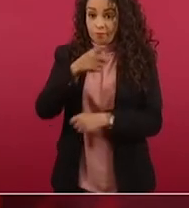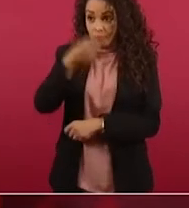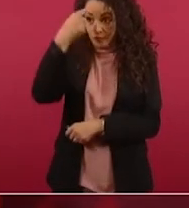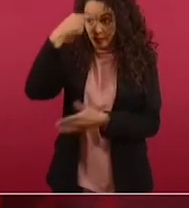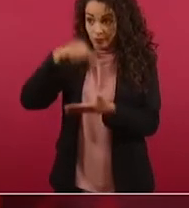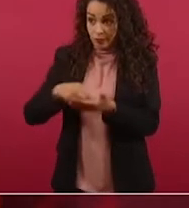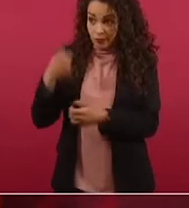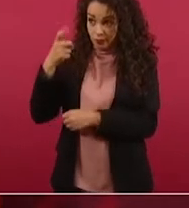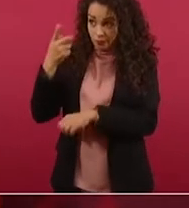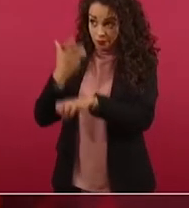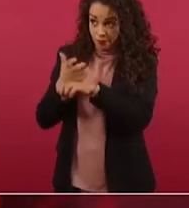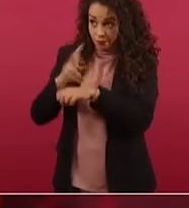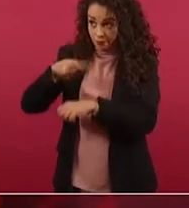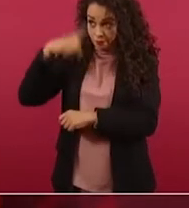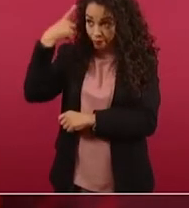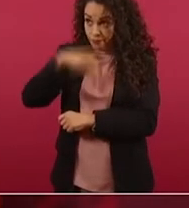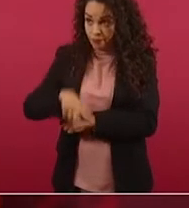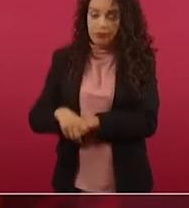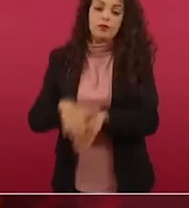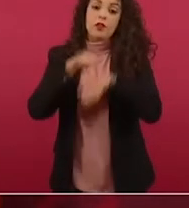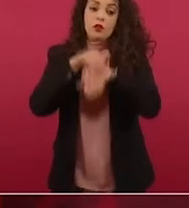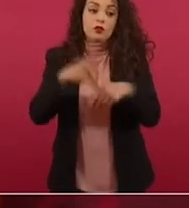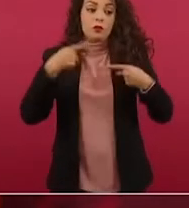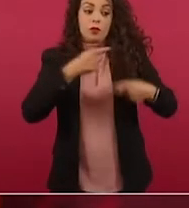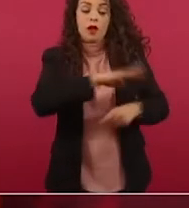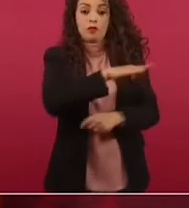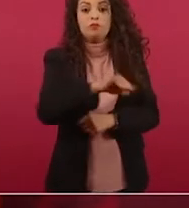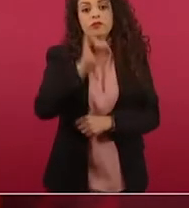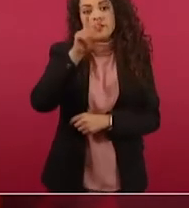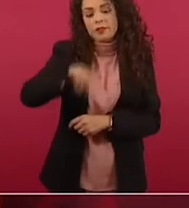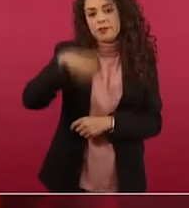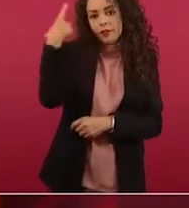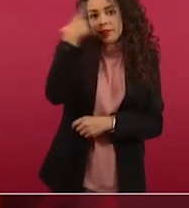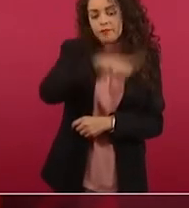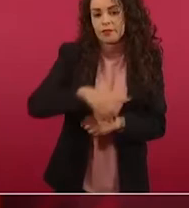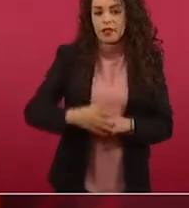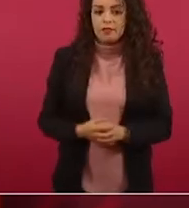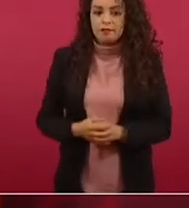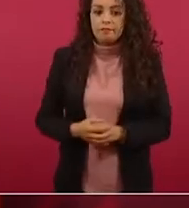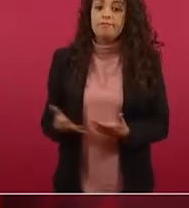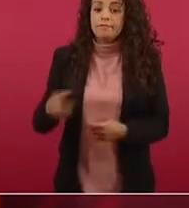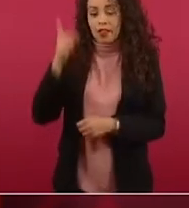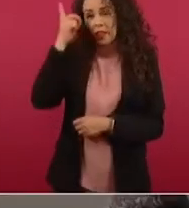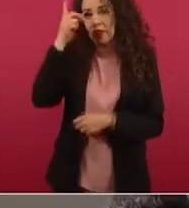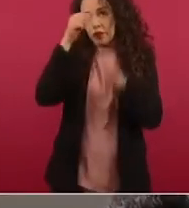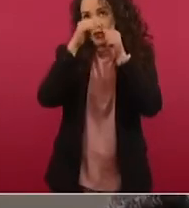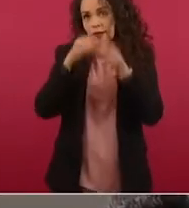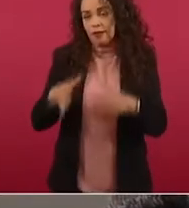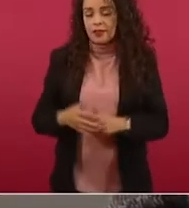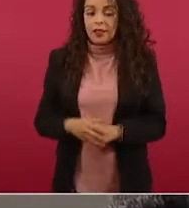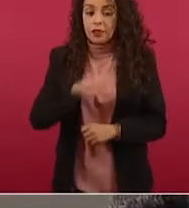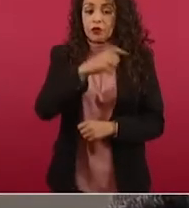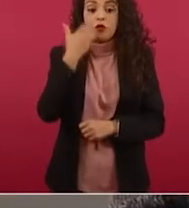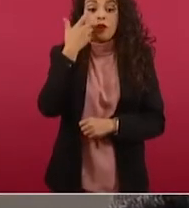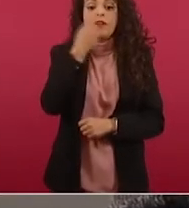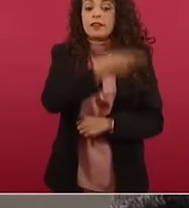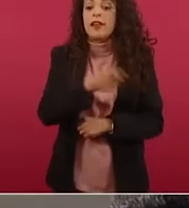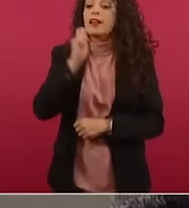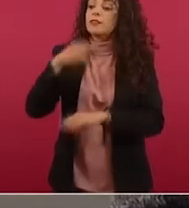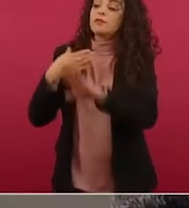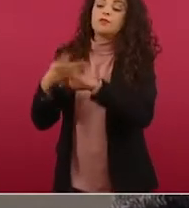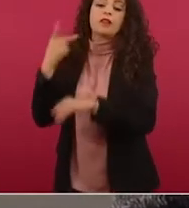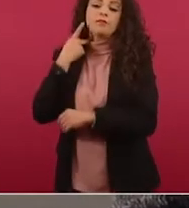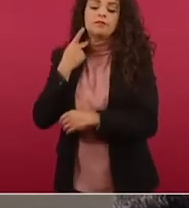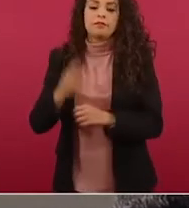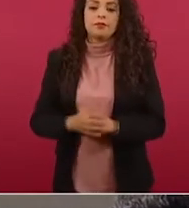Creo que ese aspecto es horrible. Mira, tienes tu agenda política. Que Dios te bendiga. No, senador. Solo quiero entender por qué no crees que